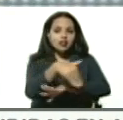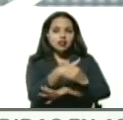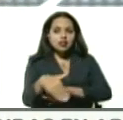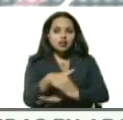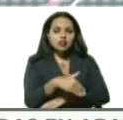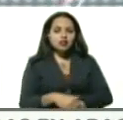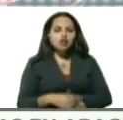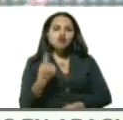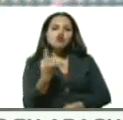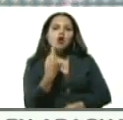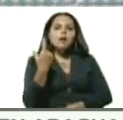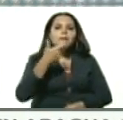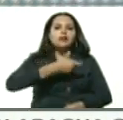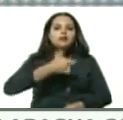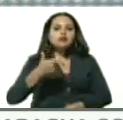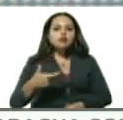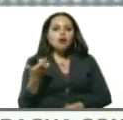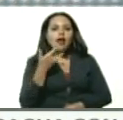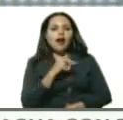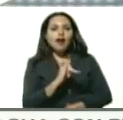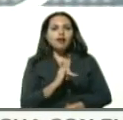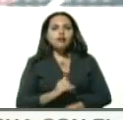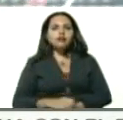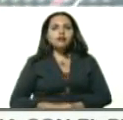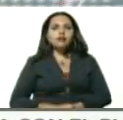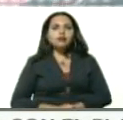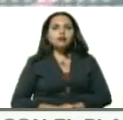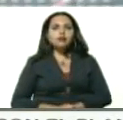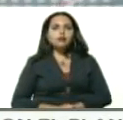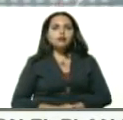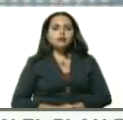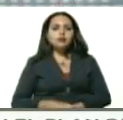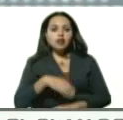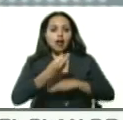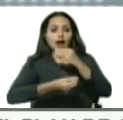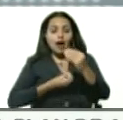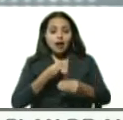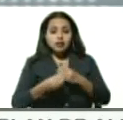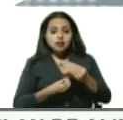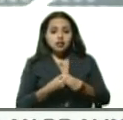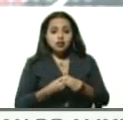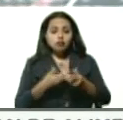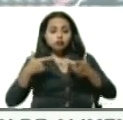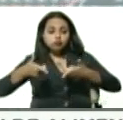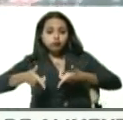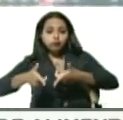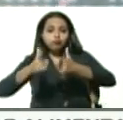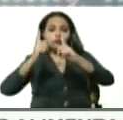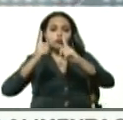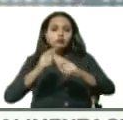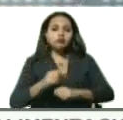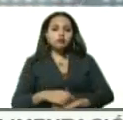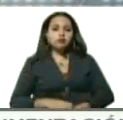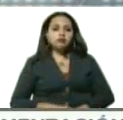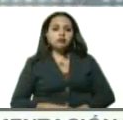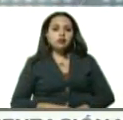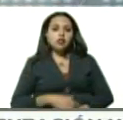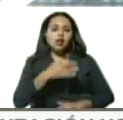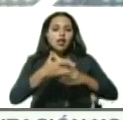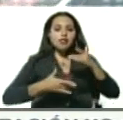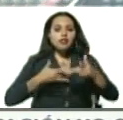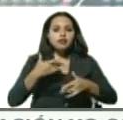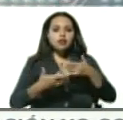aquellas personas que estén debidamente autorizadas en razón de la actividad